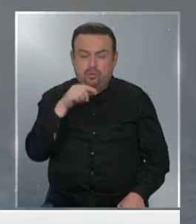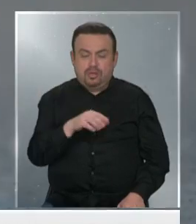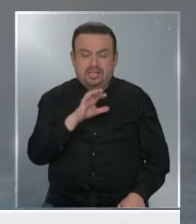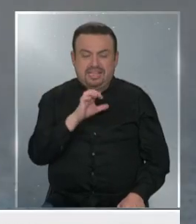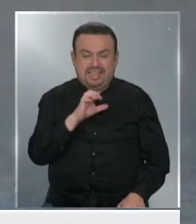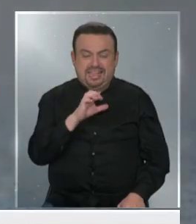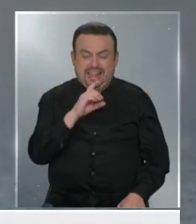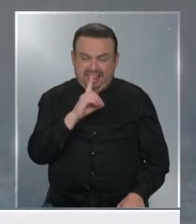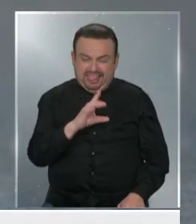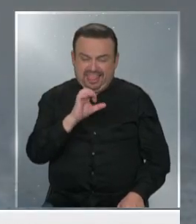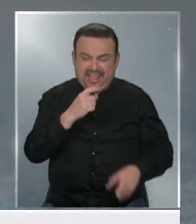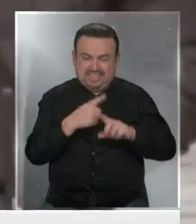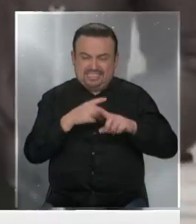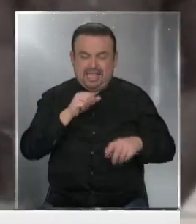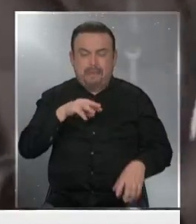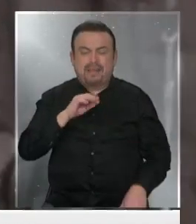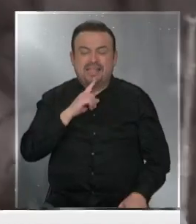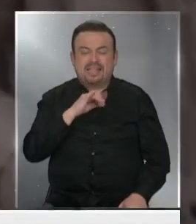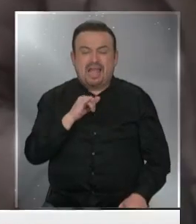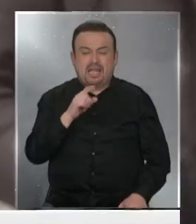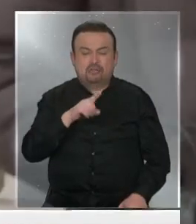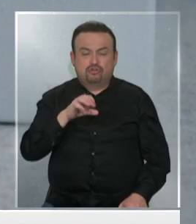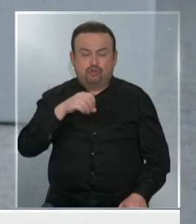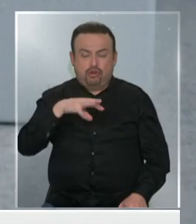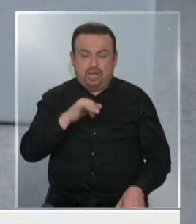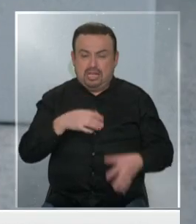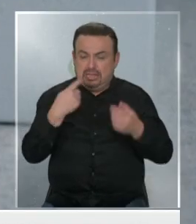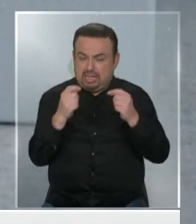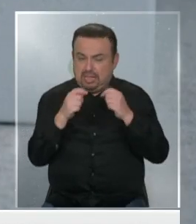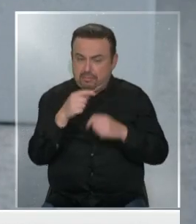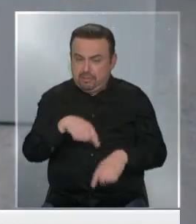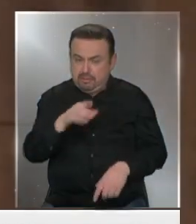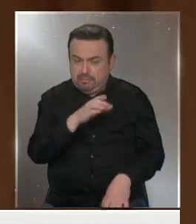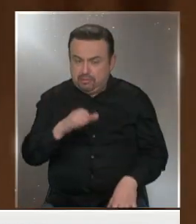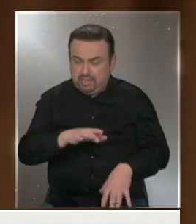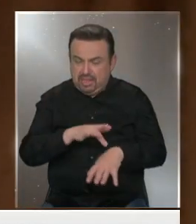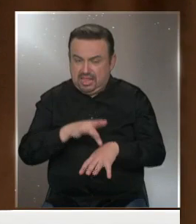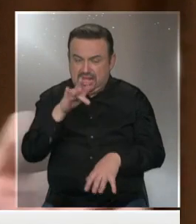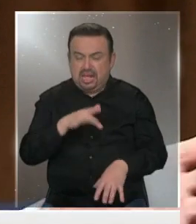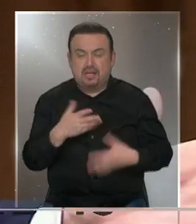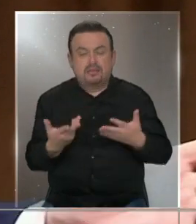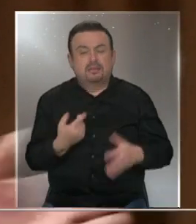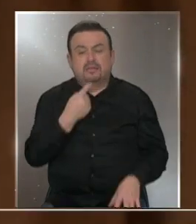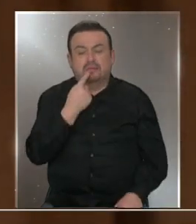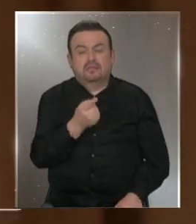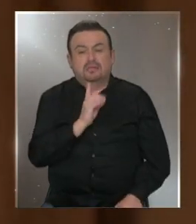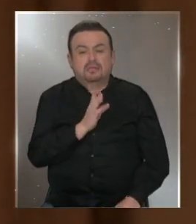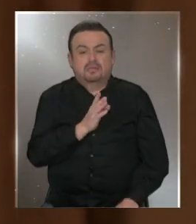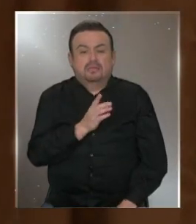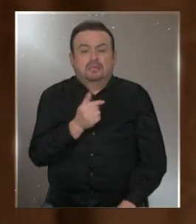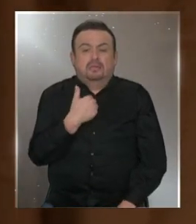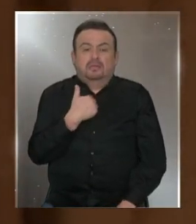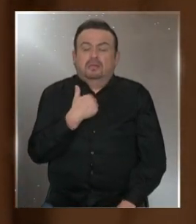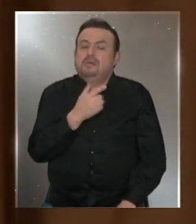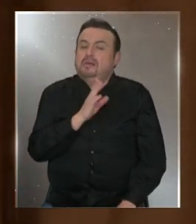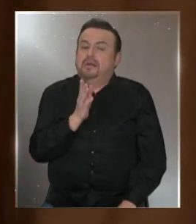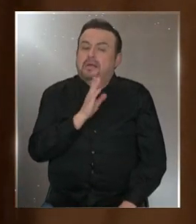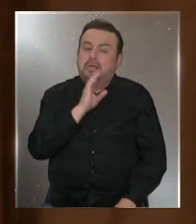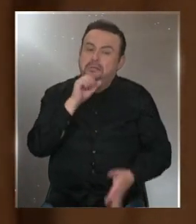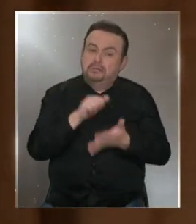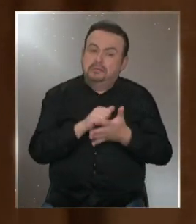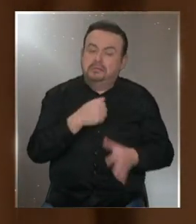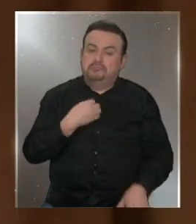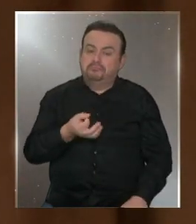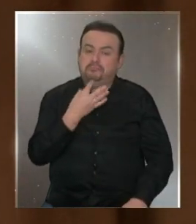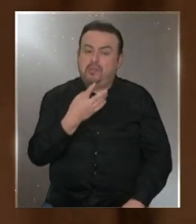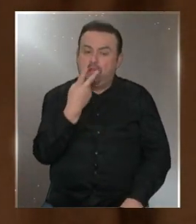dexametasona en todo el Reino Unido como parte del tratamiento en los pacientes graves. Bueno, yo no me puedo quejar. La